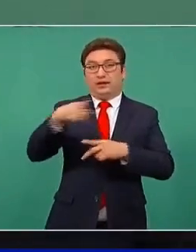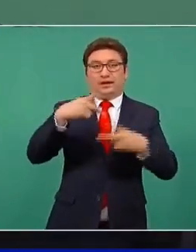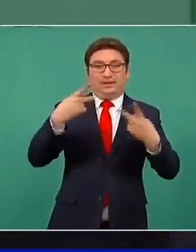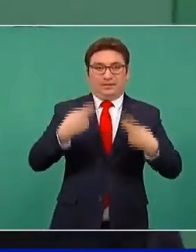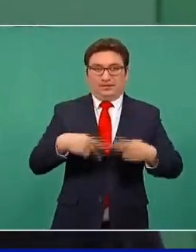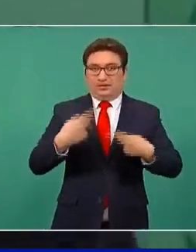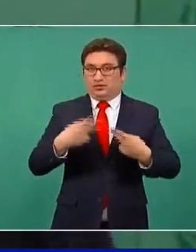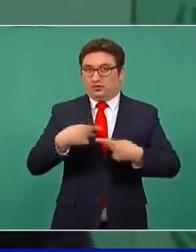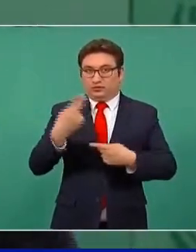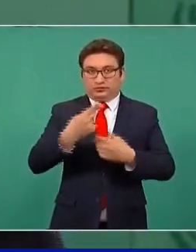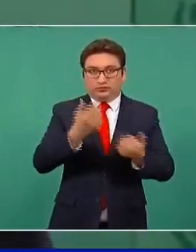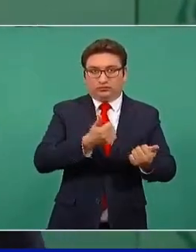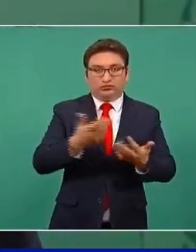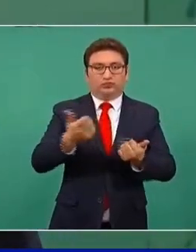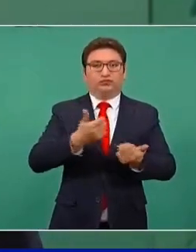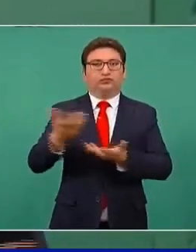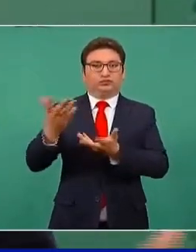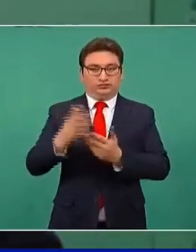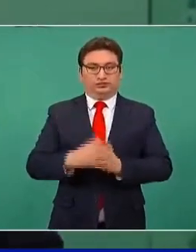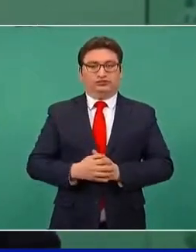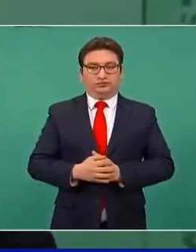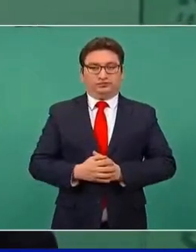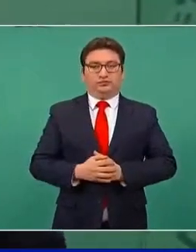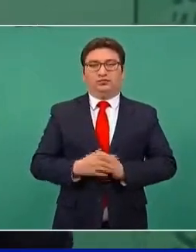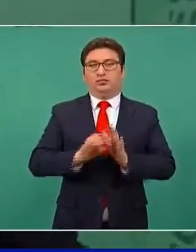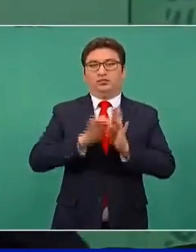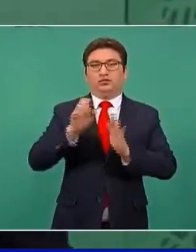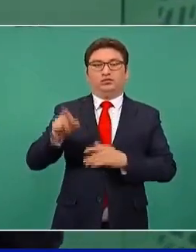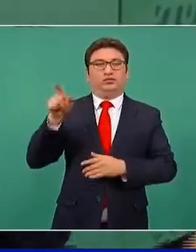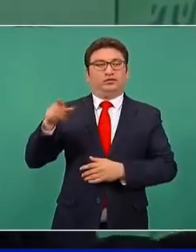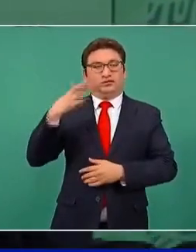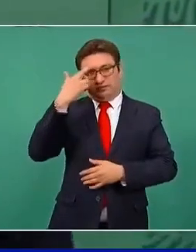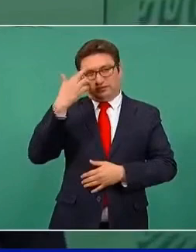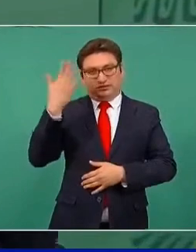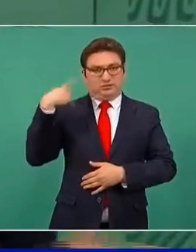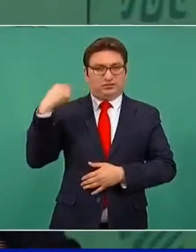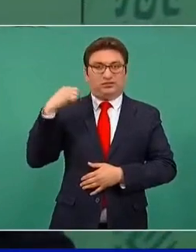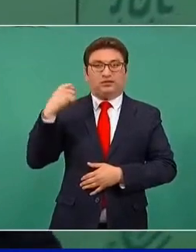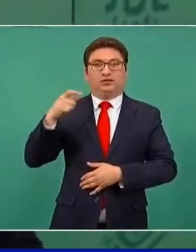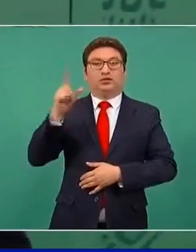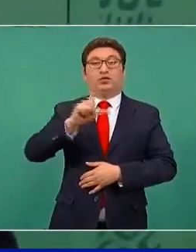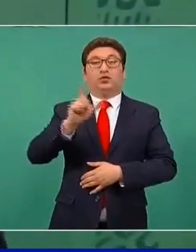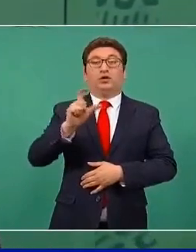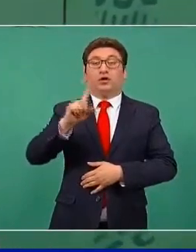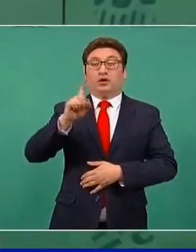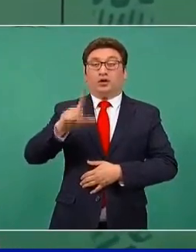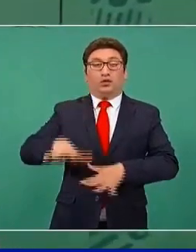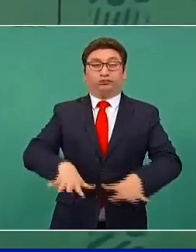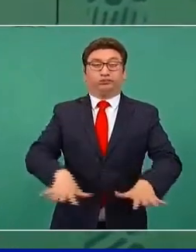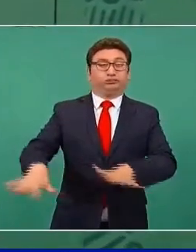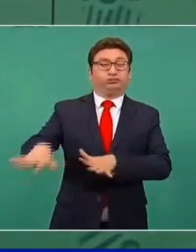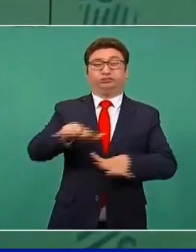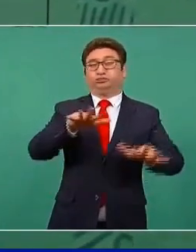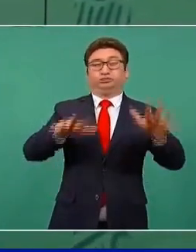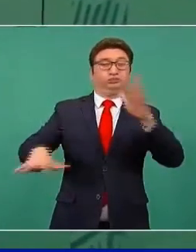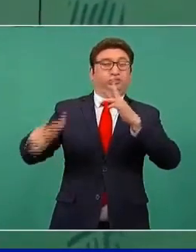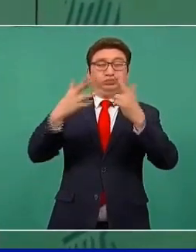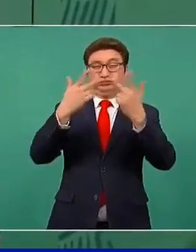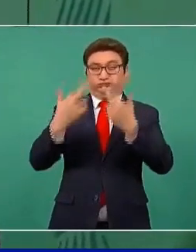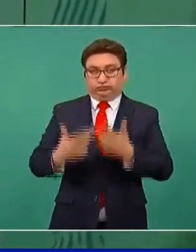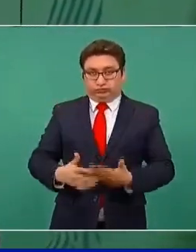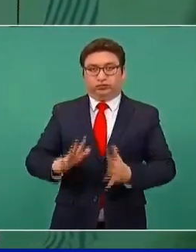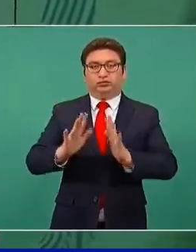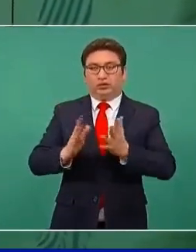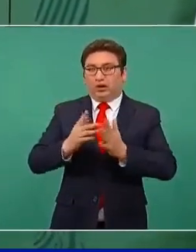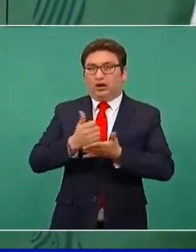en el caso de Tabasco fue hace un año en inundación y todavía nos faltan